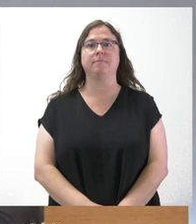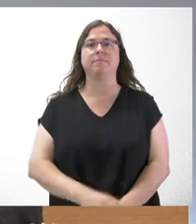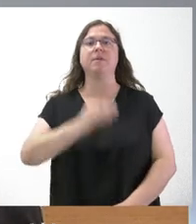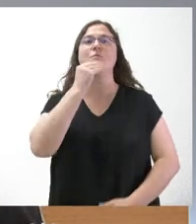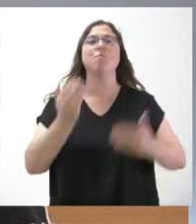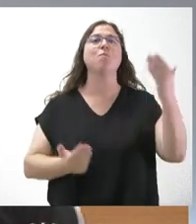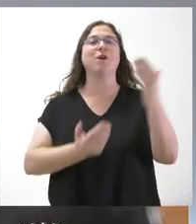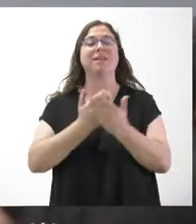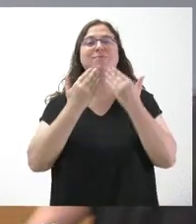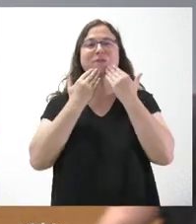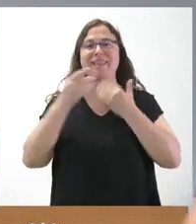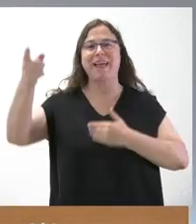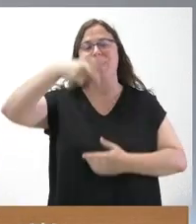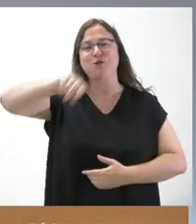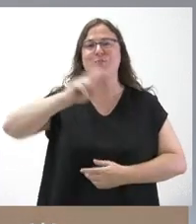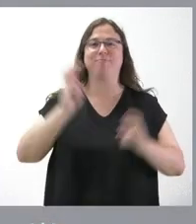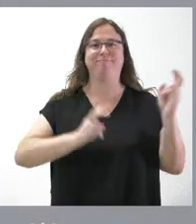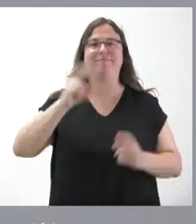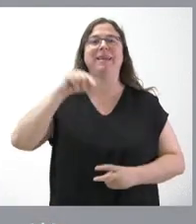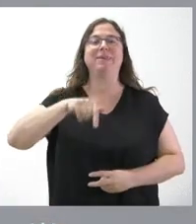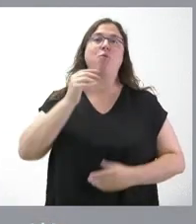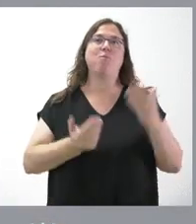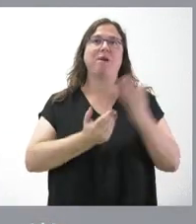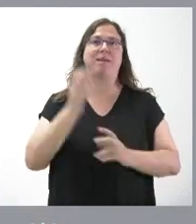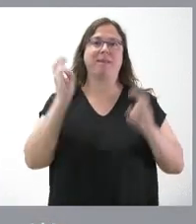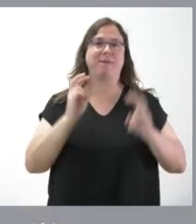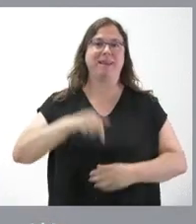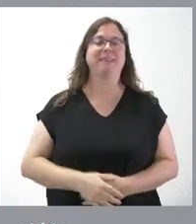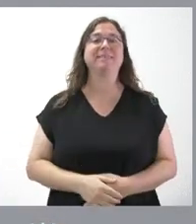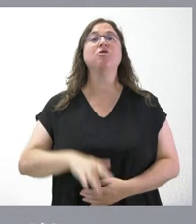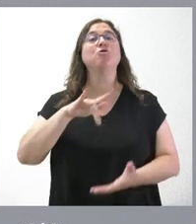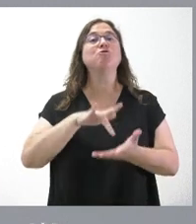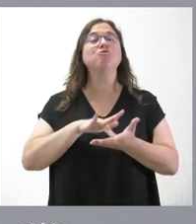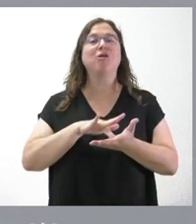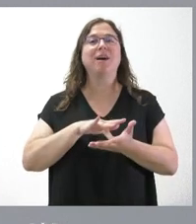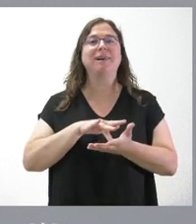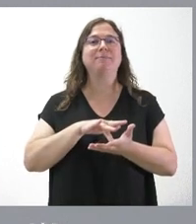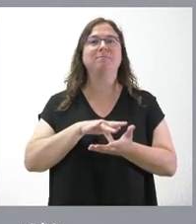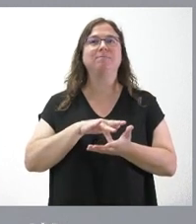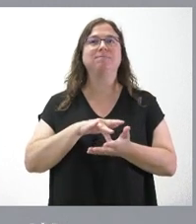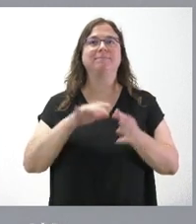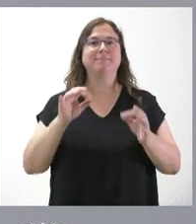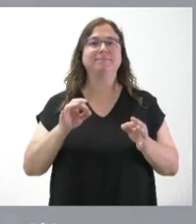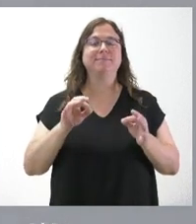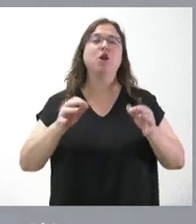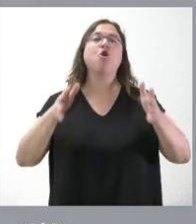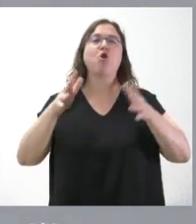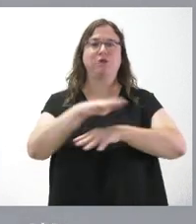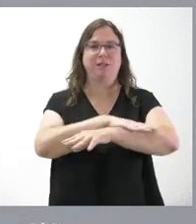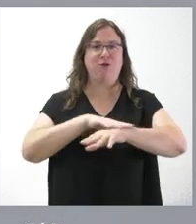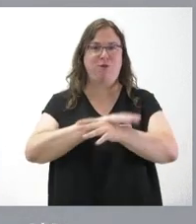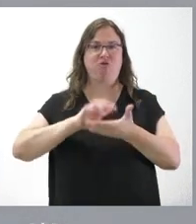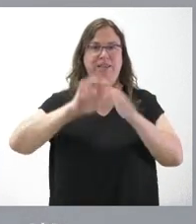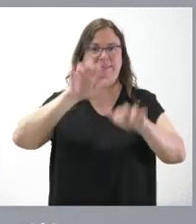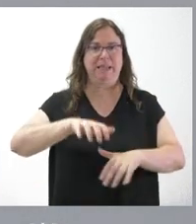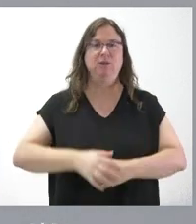Muchas gracias a todos por su presencia y aquí esta mañana en la que hemos celebrado el Consejo de Gobierno de Castilla y